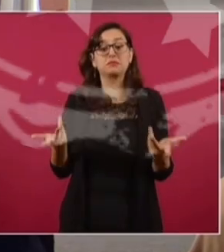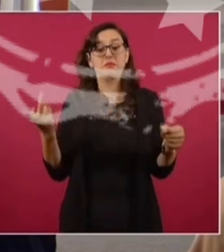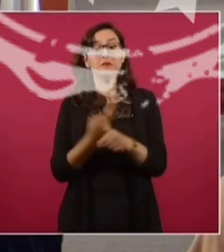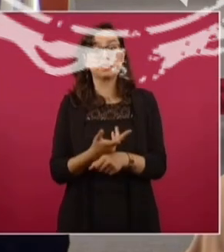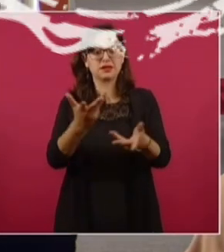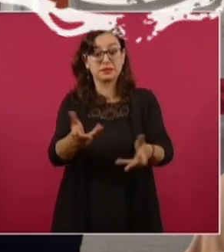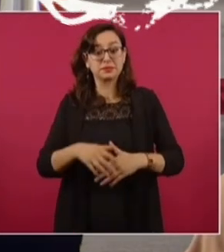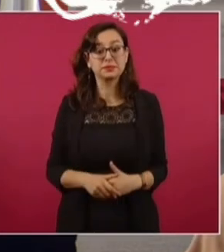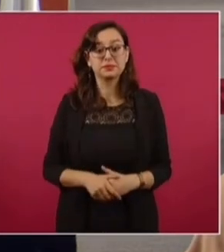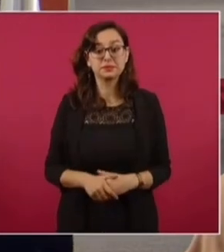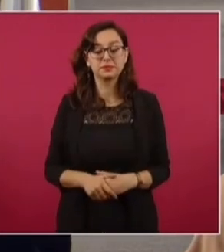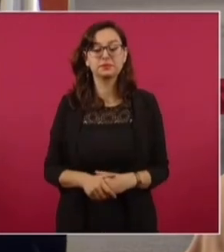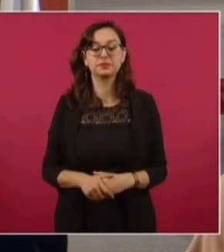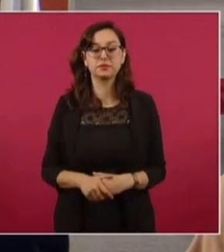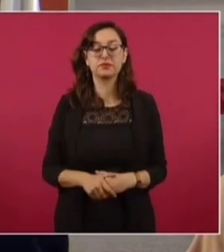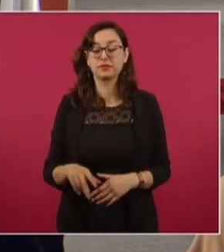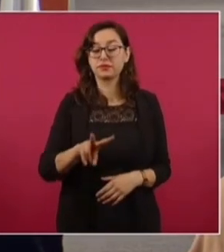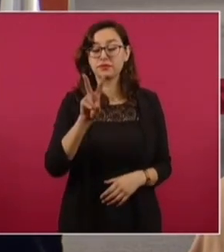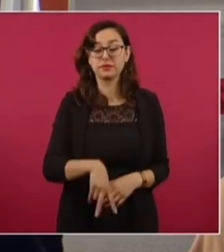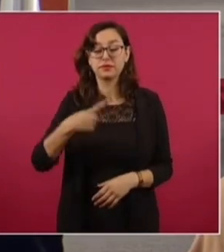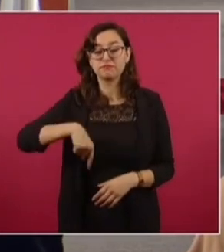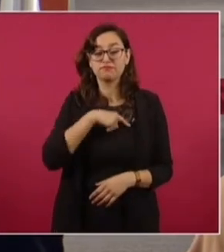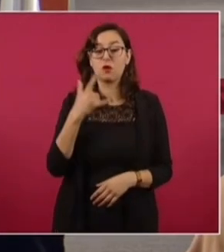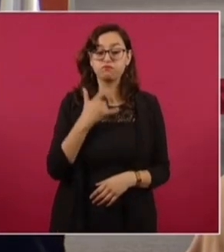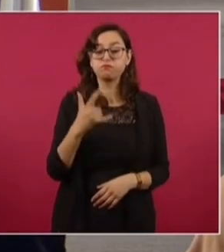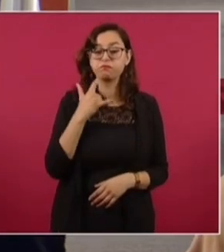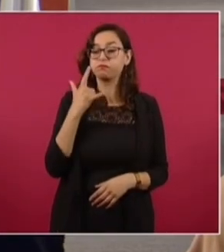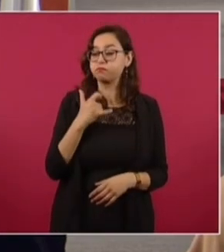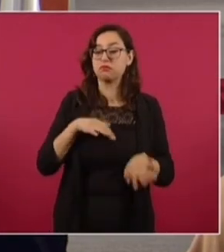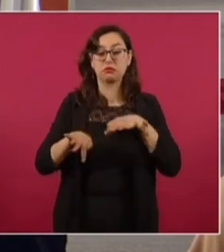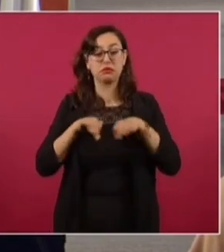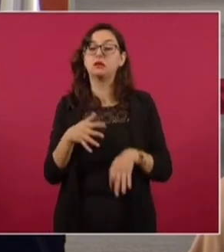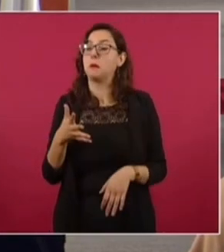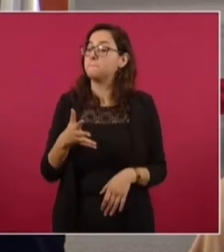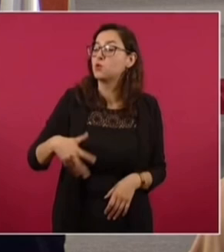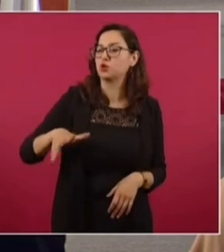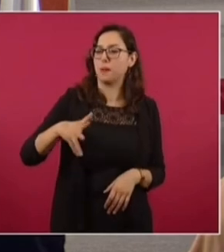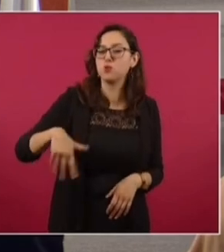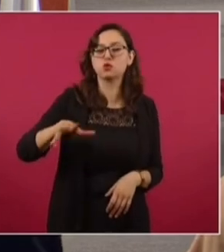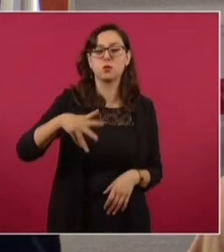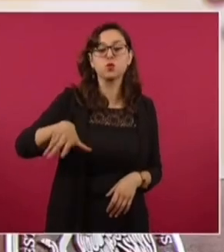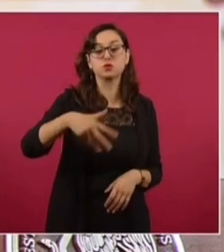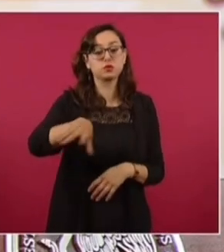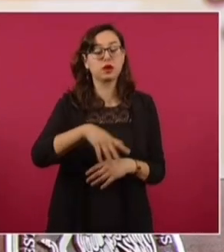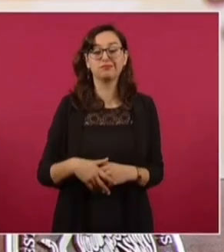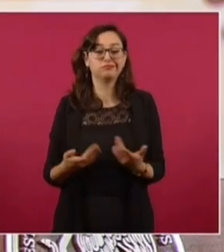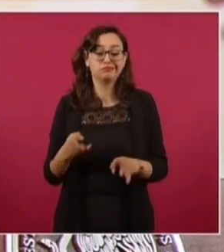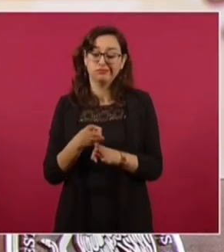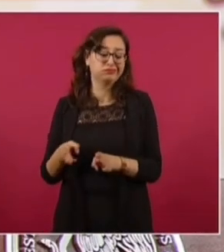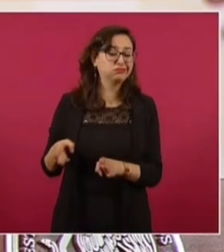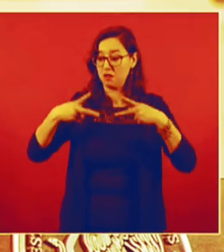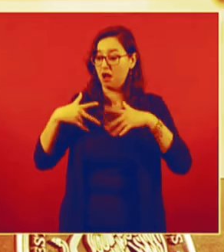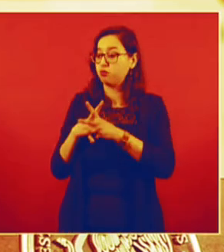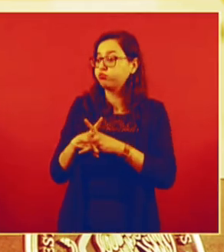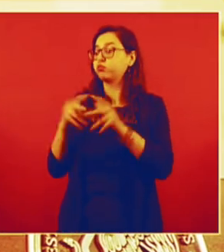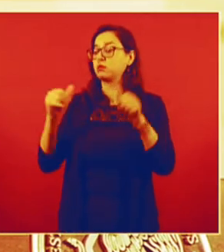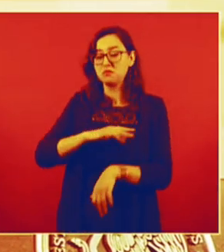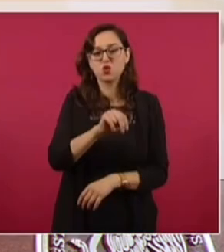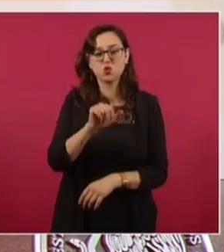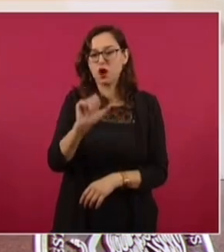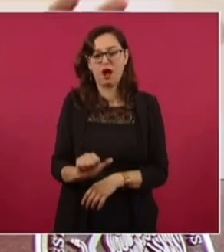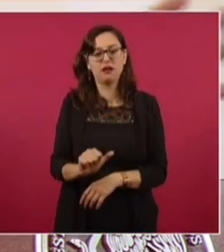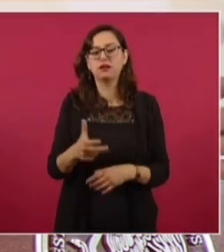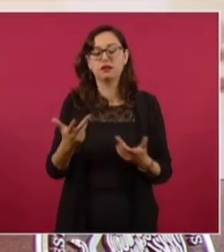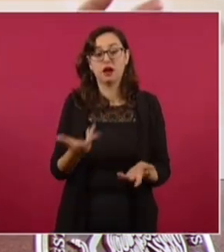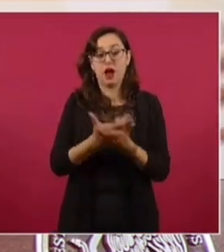Se está haciendo un trabajo como nunca, de búsqueda. Ningún gobierno se había ocupado de los desaparecidos, como ahora.